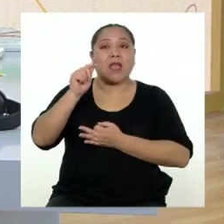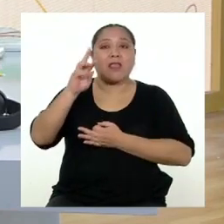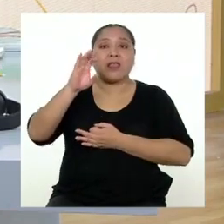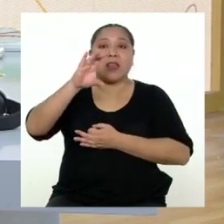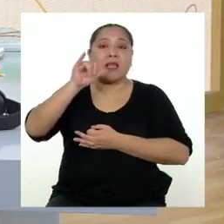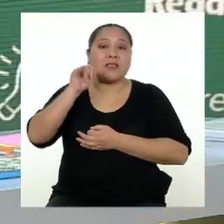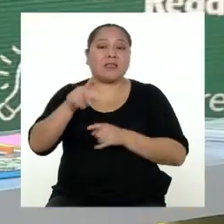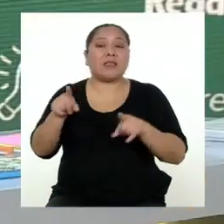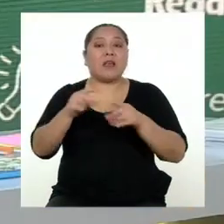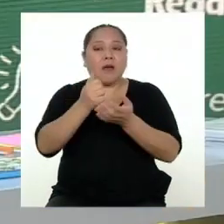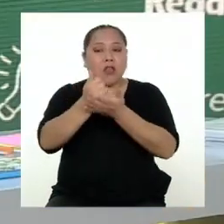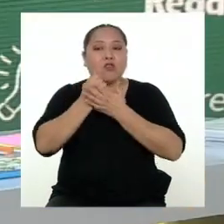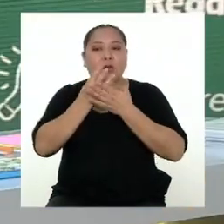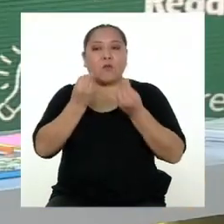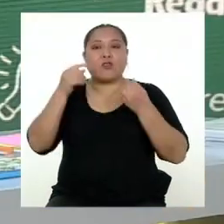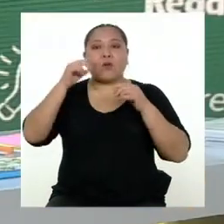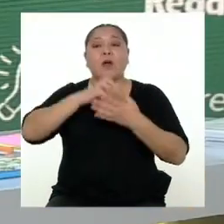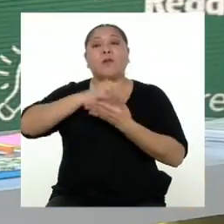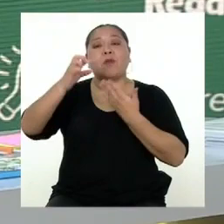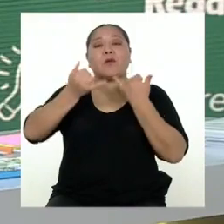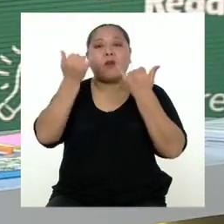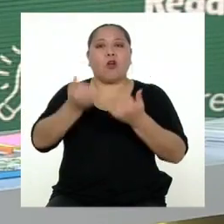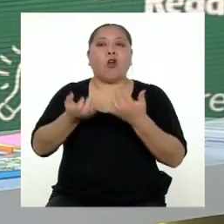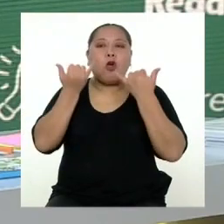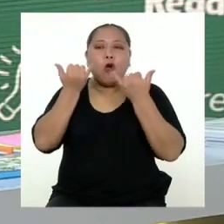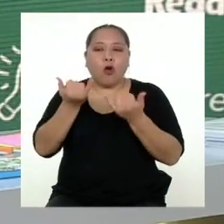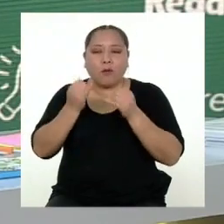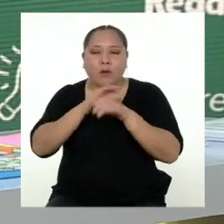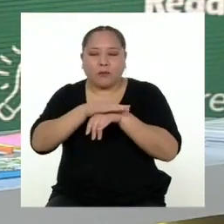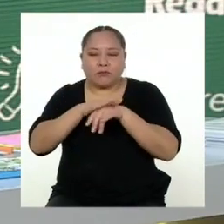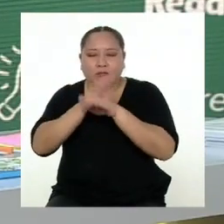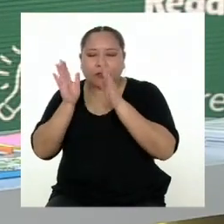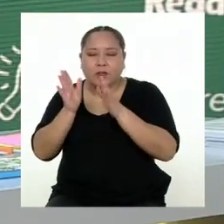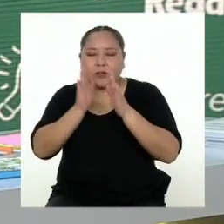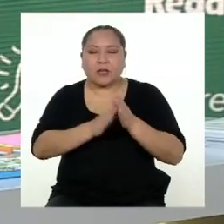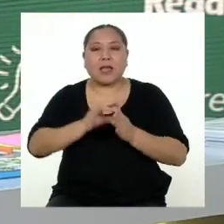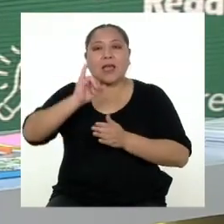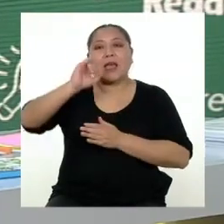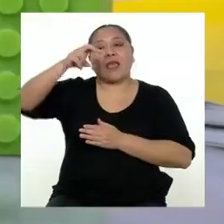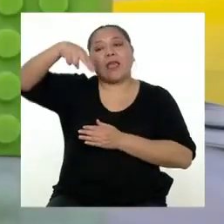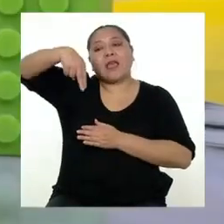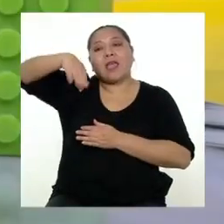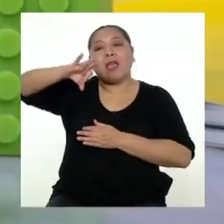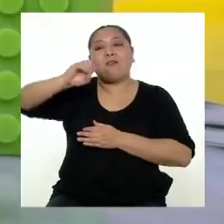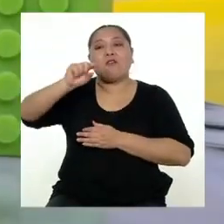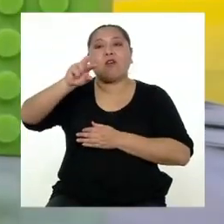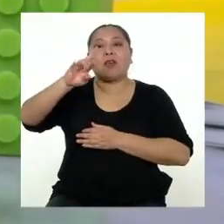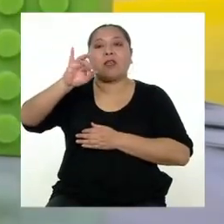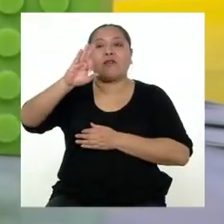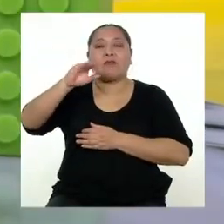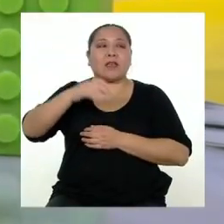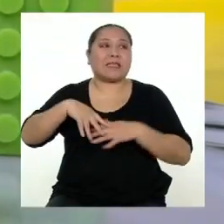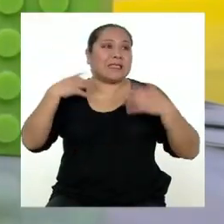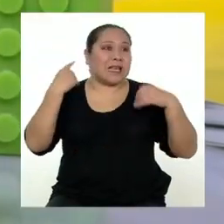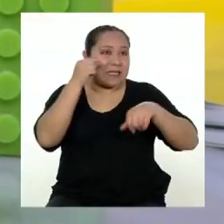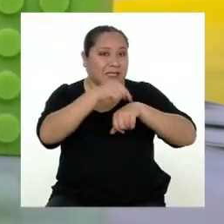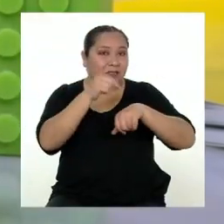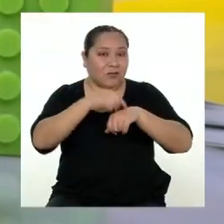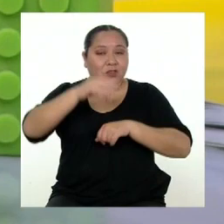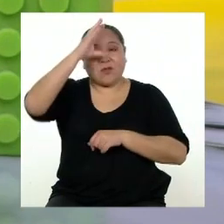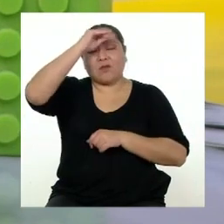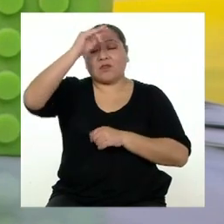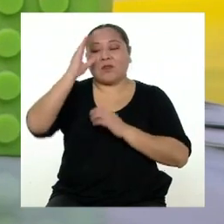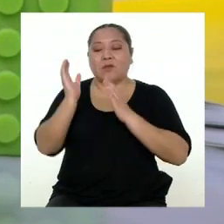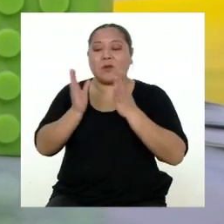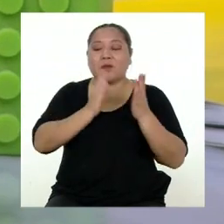para el programa de hoy. Porque hoy vamos a empezar a planificar las infografías. Ya llegó el momento en que las chicas y chicos